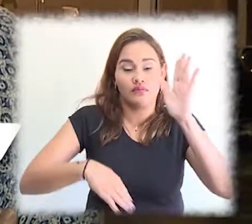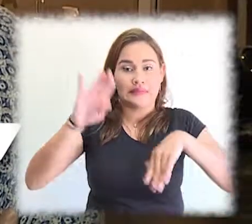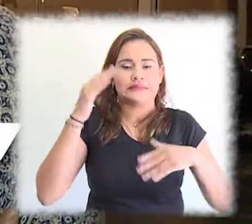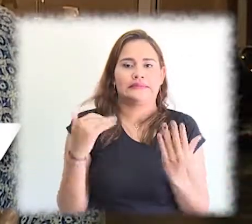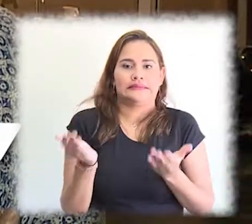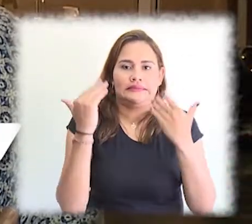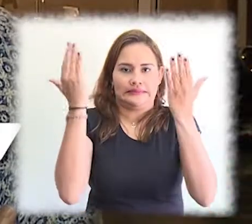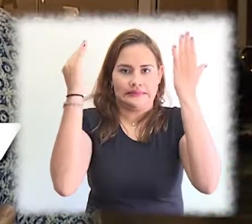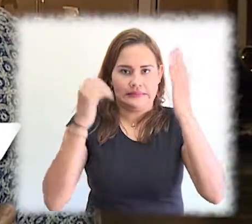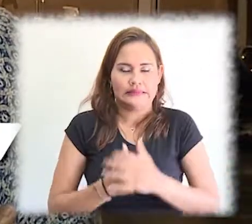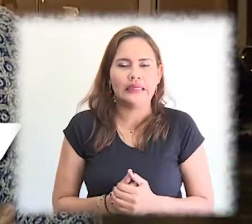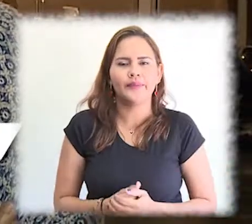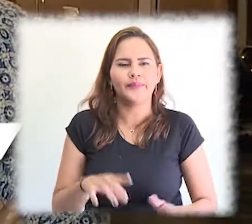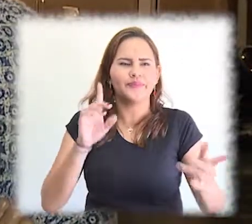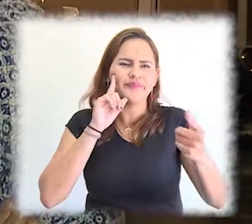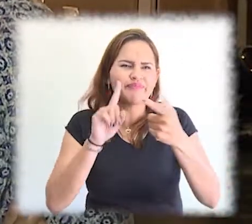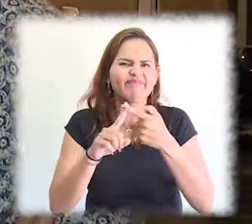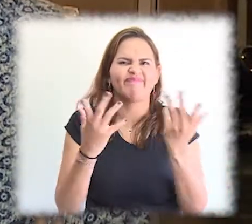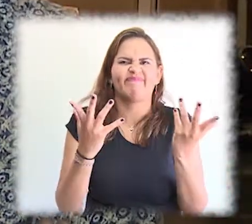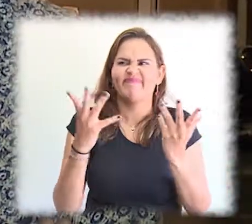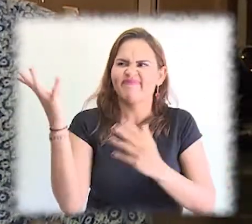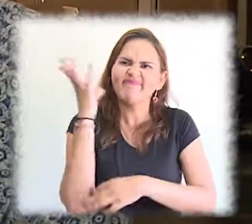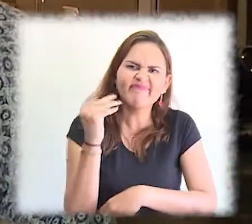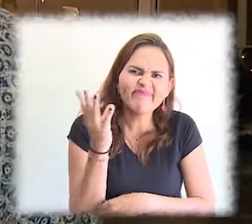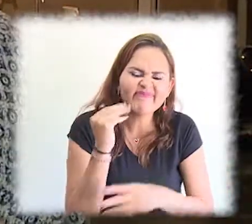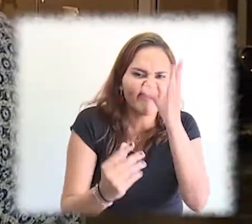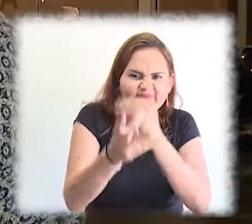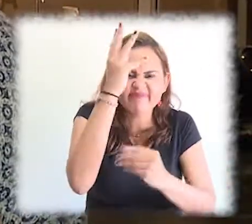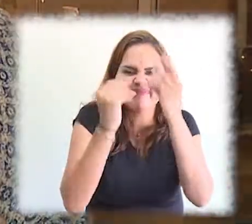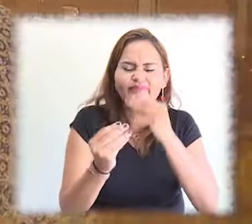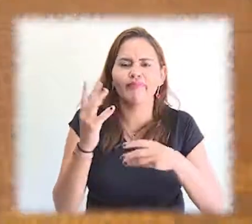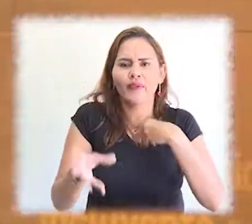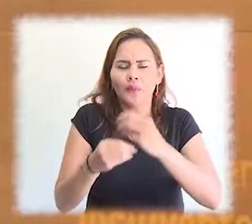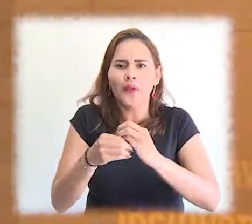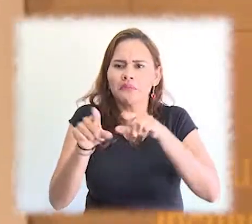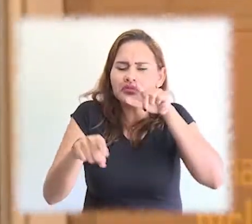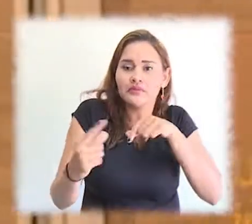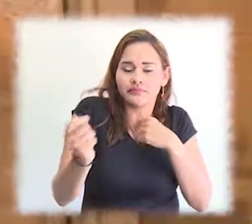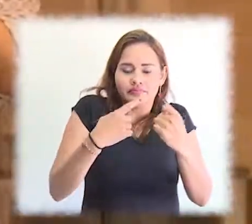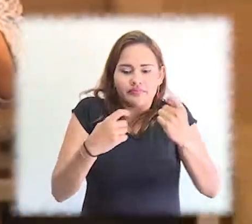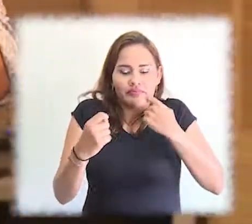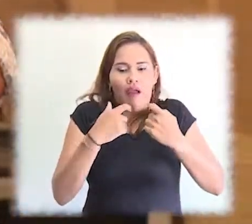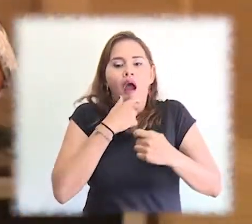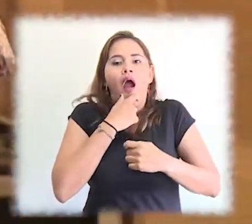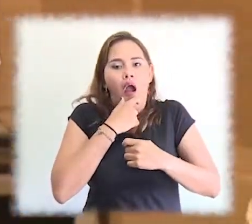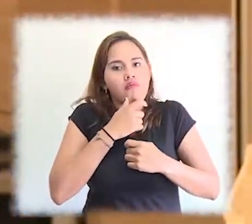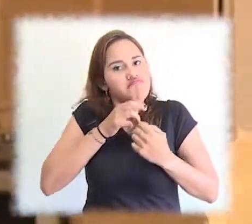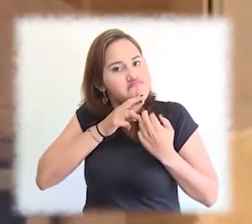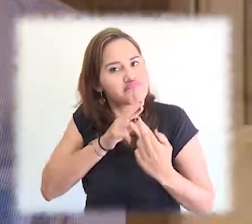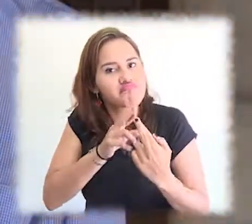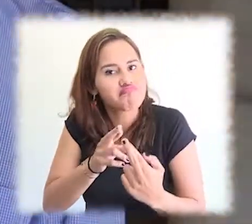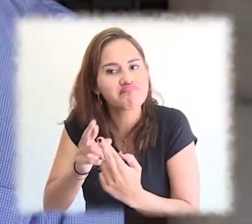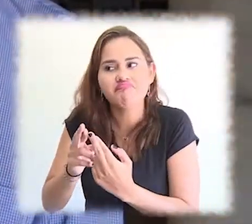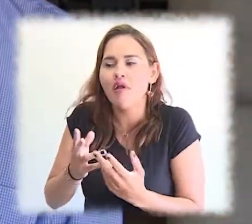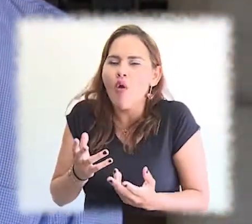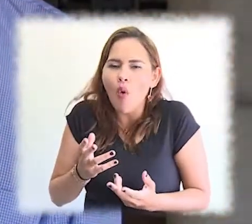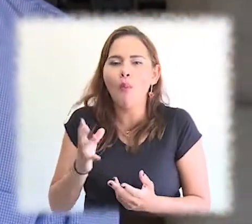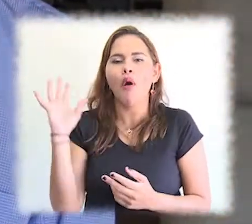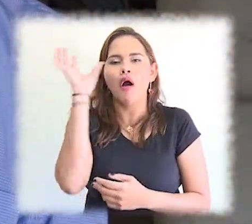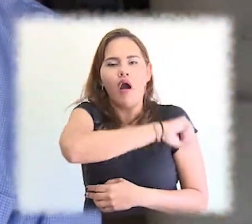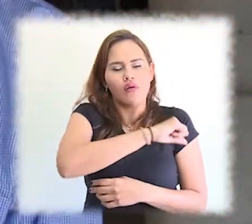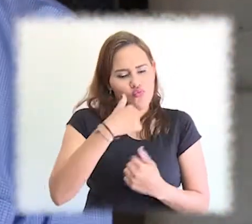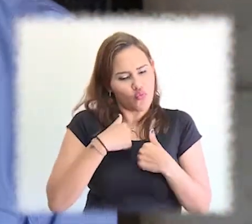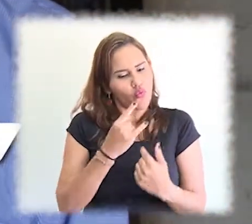preguntas de parte del público de realmente cómo de las universidades podemos abordar estos temas tan importantes para el desarrollo local. Me agrada